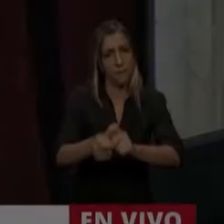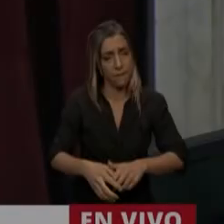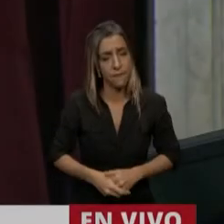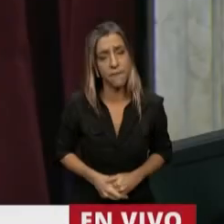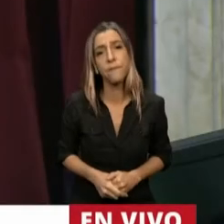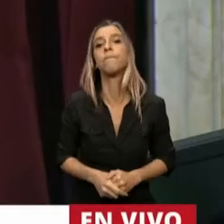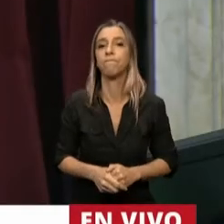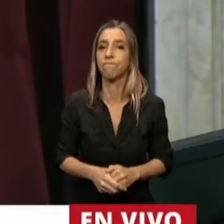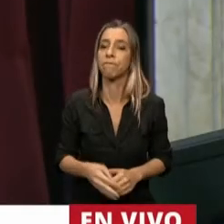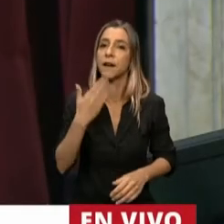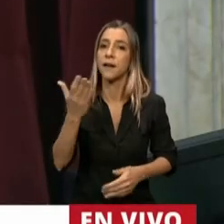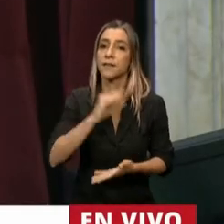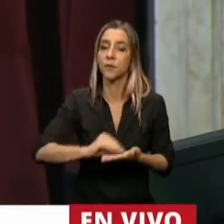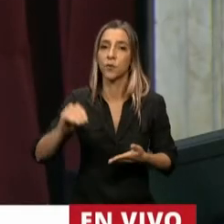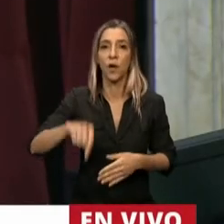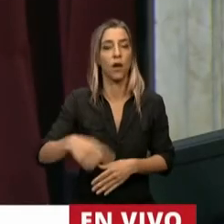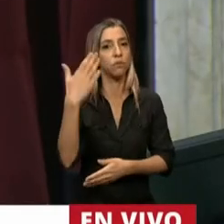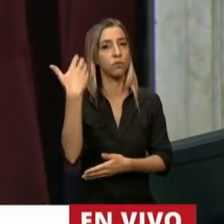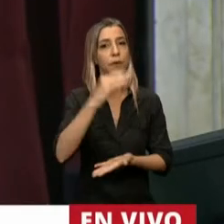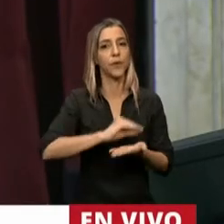El uso de la palabra al diputado Hugo Yasky.